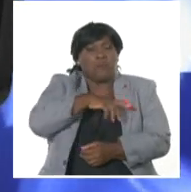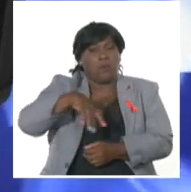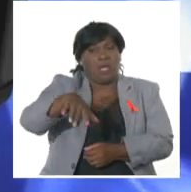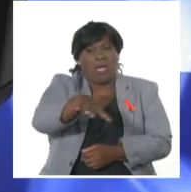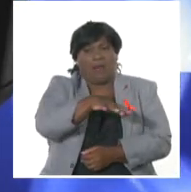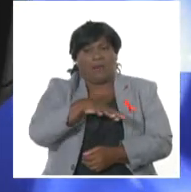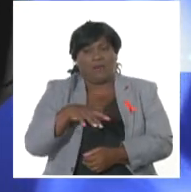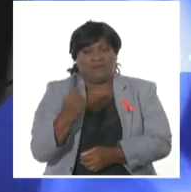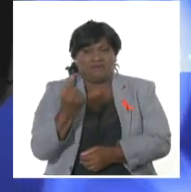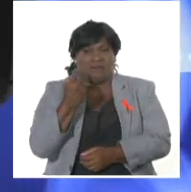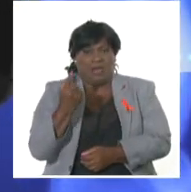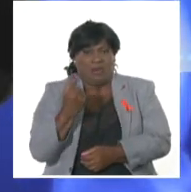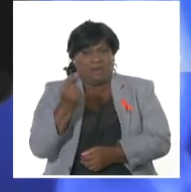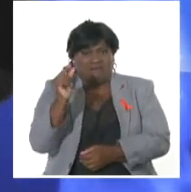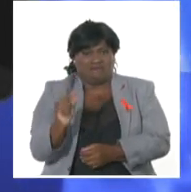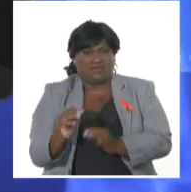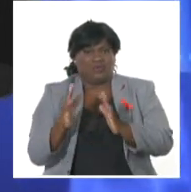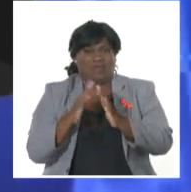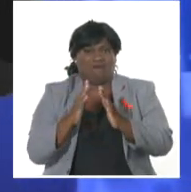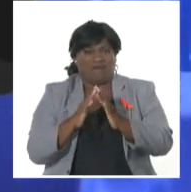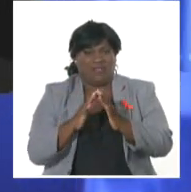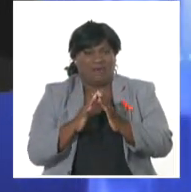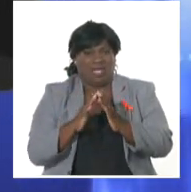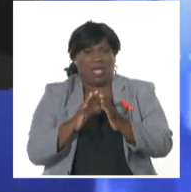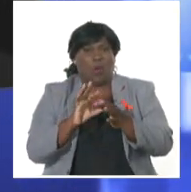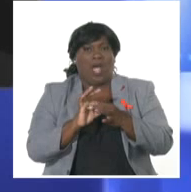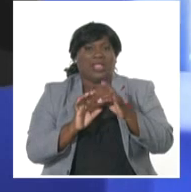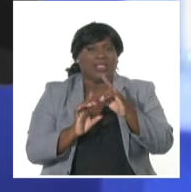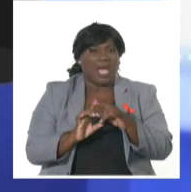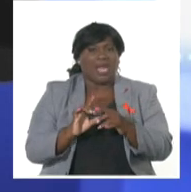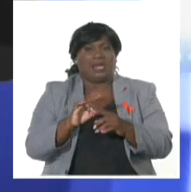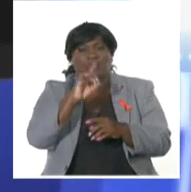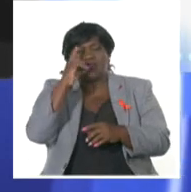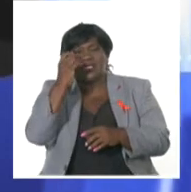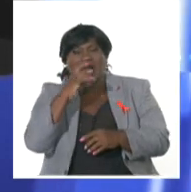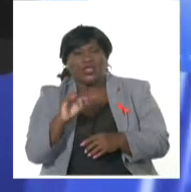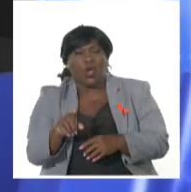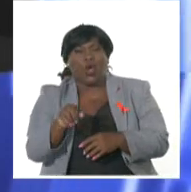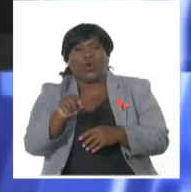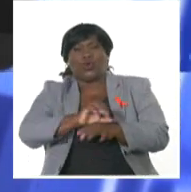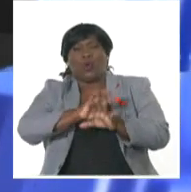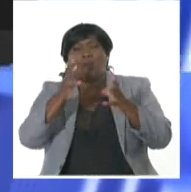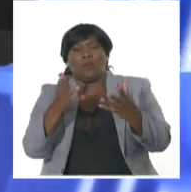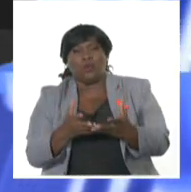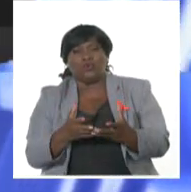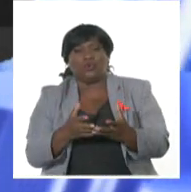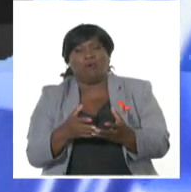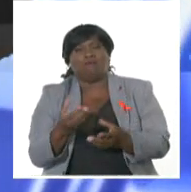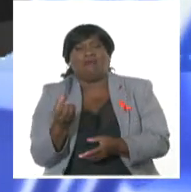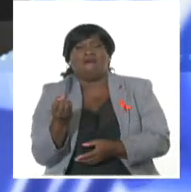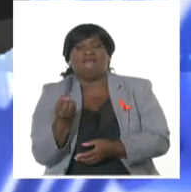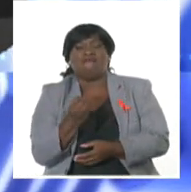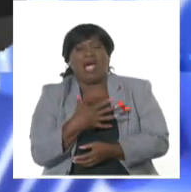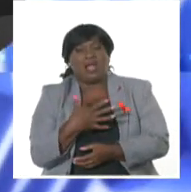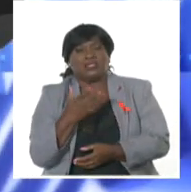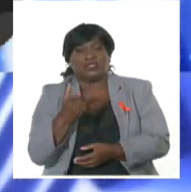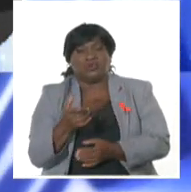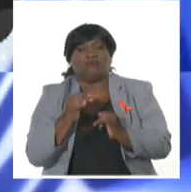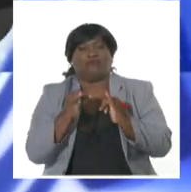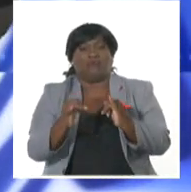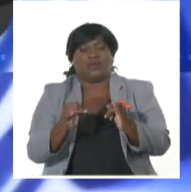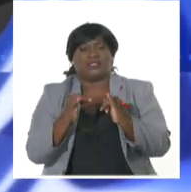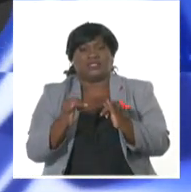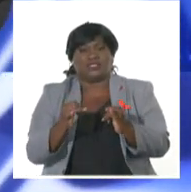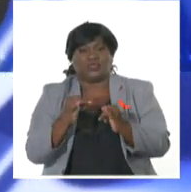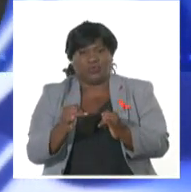de San Antonio, de Guantánamo y de toda Cuba del mundo, que es falso rumor que se está corriendo sobre una eventual ruptura de la cortina